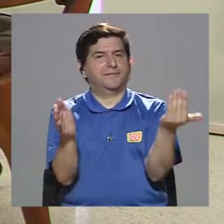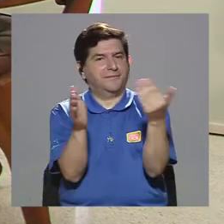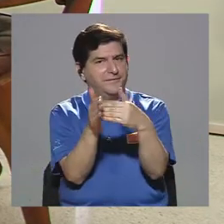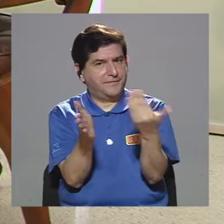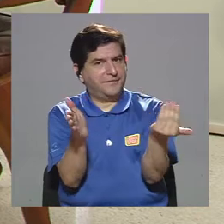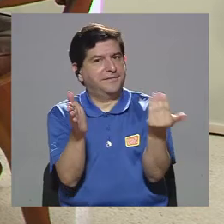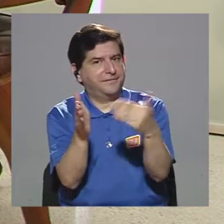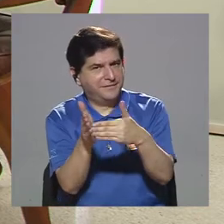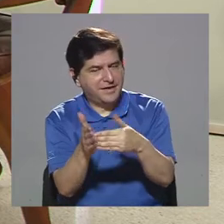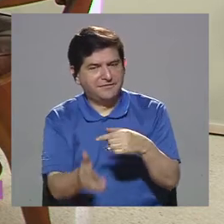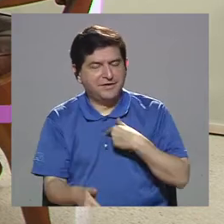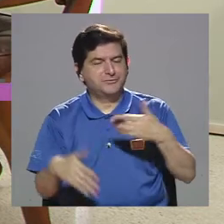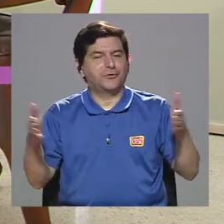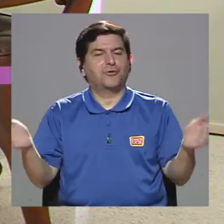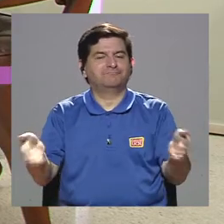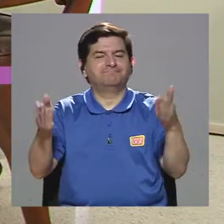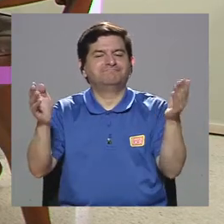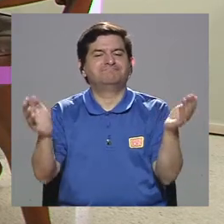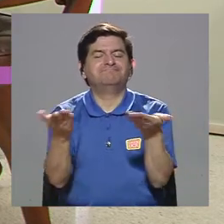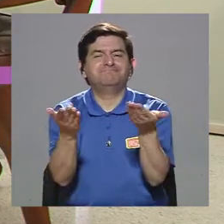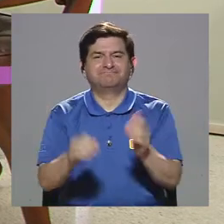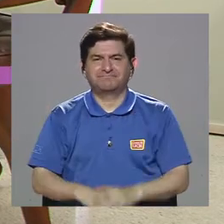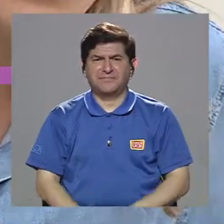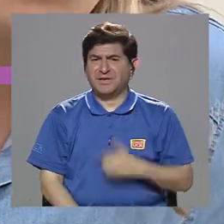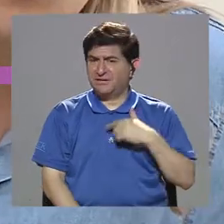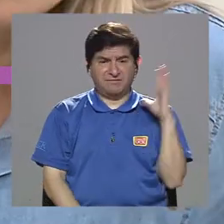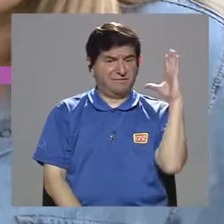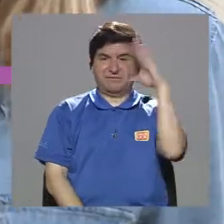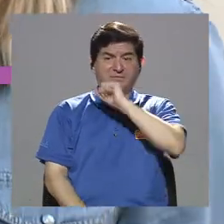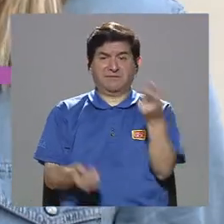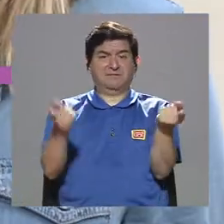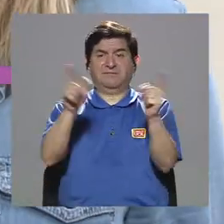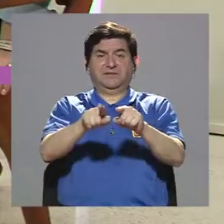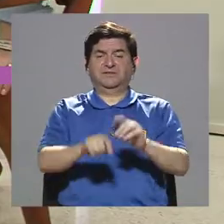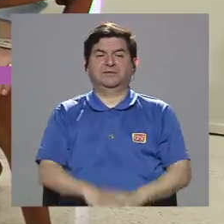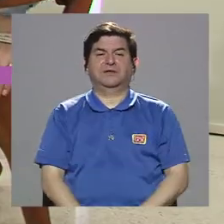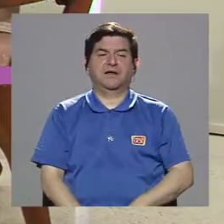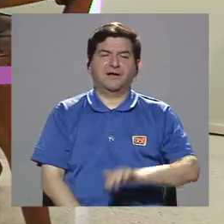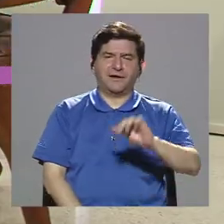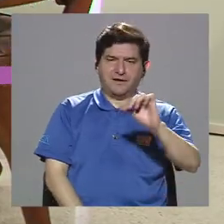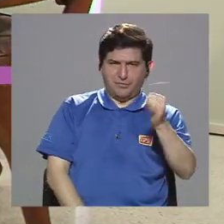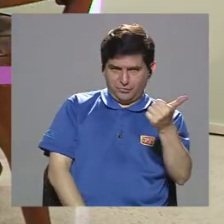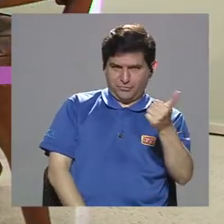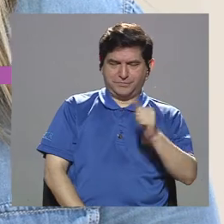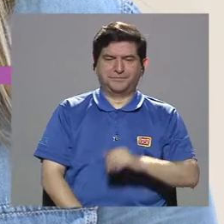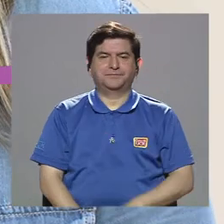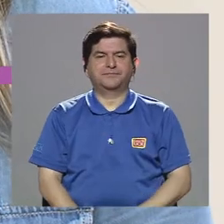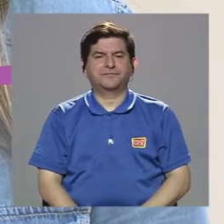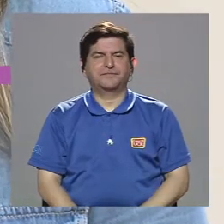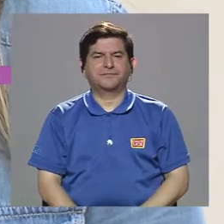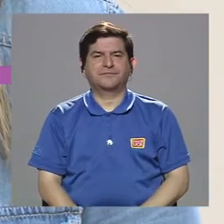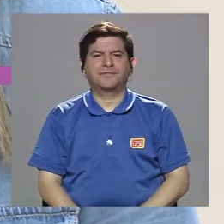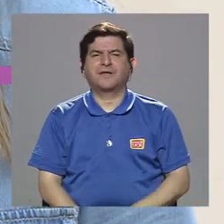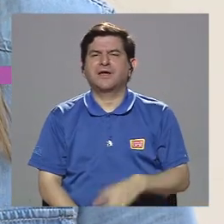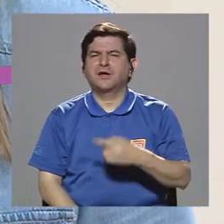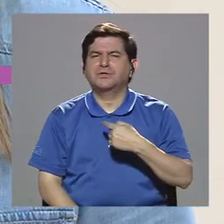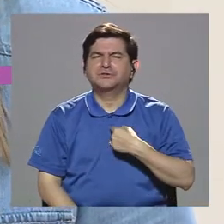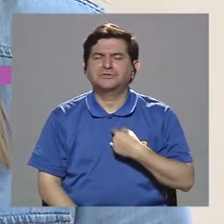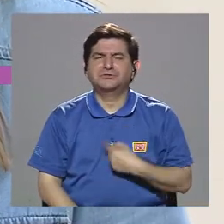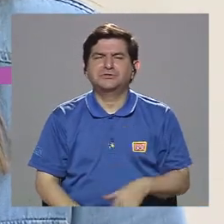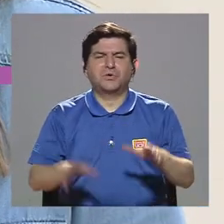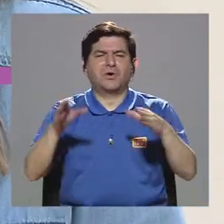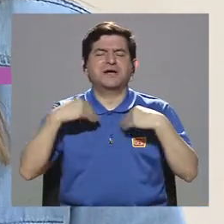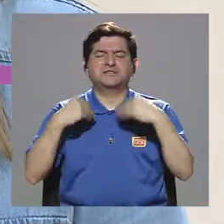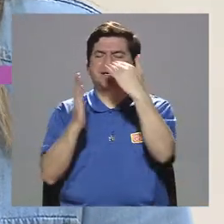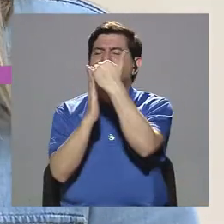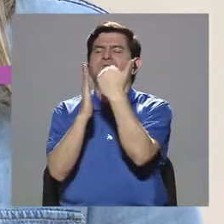algo que yo estoy promoviendo que incluso no me daba cuenta que sucedía. Lo otro, por ejemplo, es a quién yo admito en mi lista de